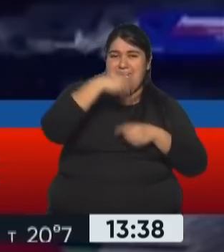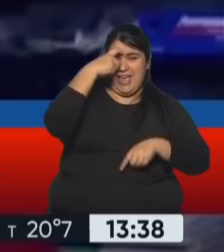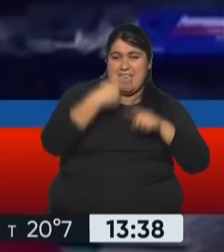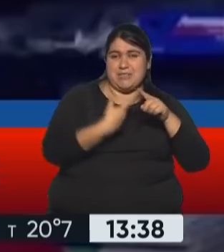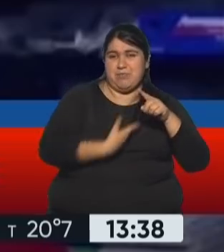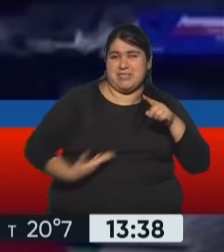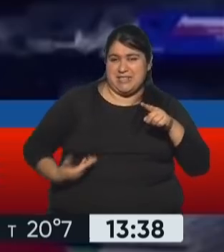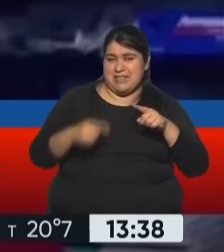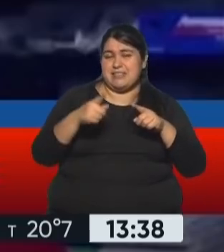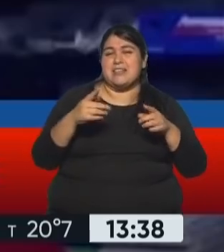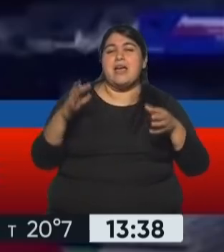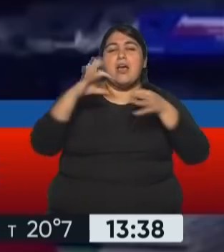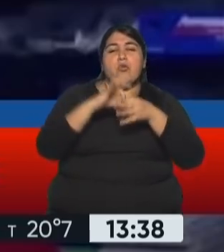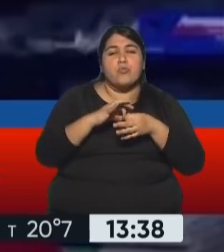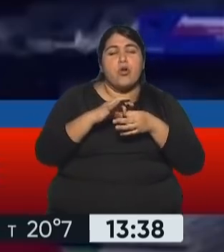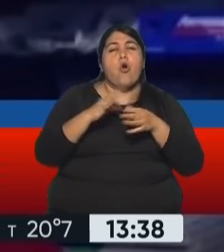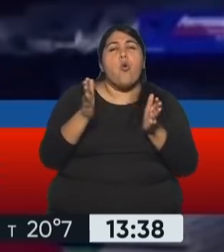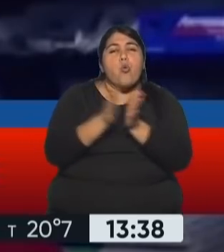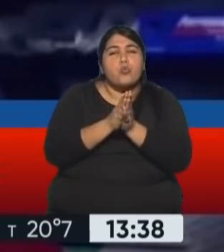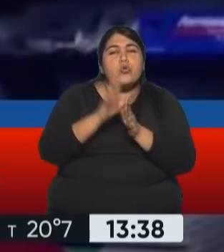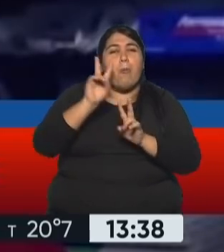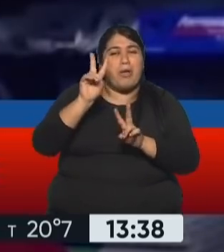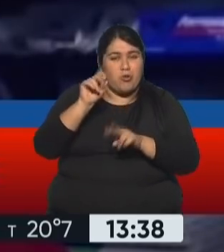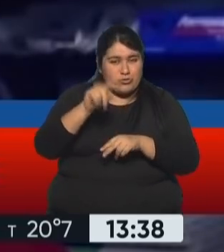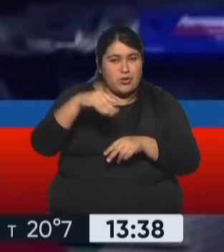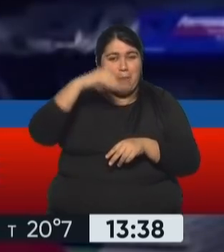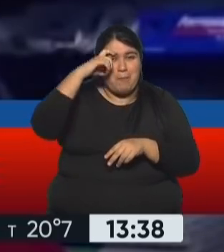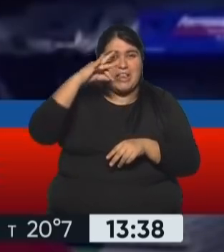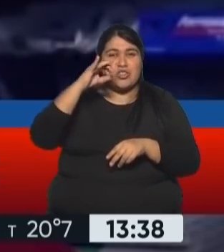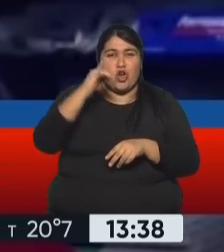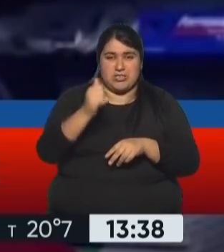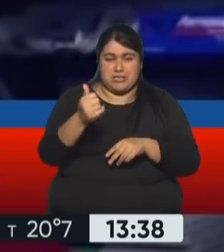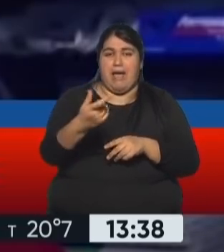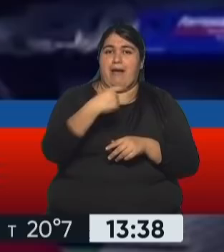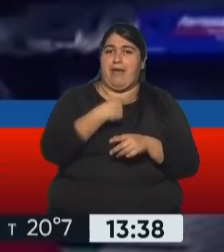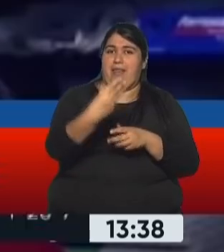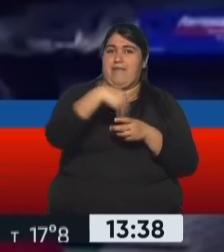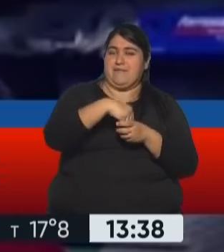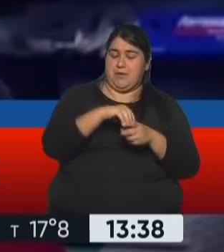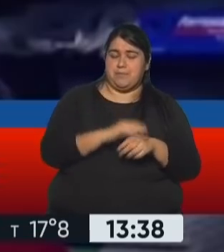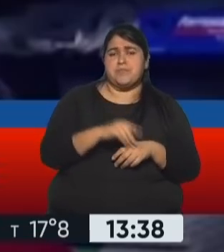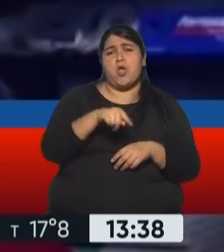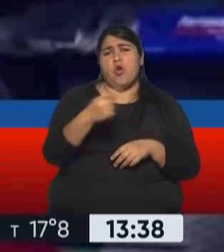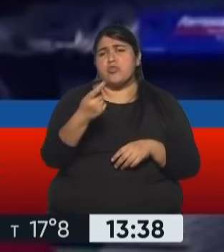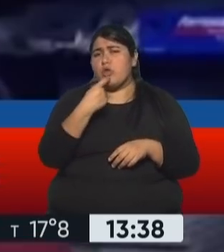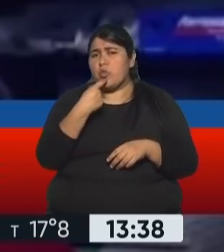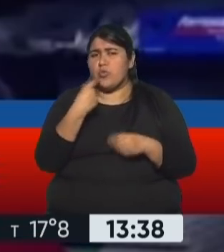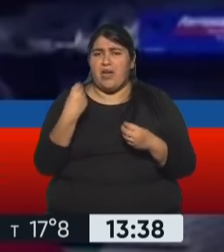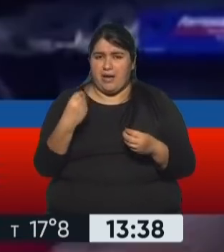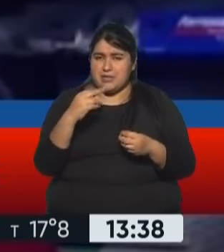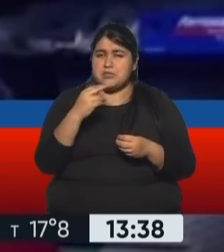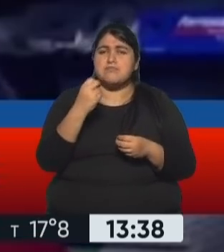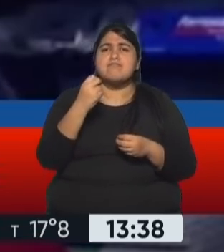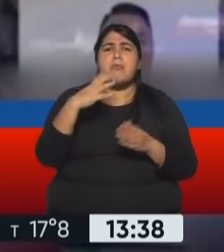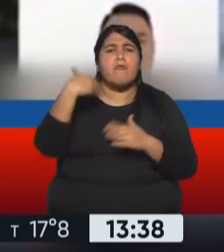presidencial de la Alianza Juntos por el Perú, Verónica Mendoza. La otra incógnita es el rol a futuro que